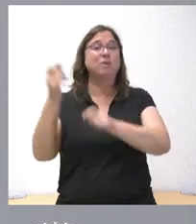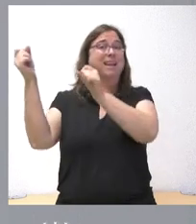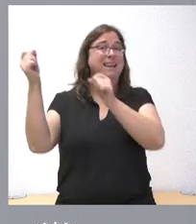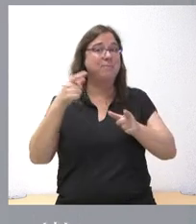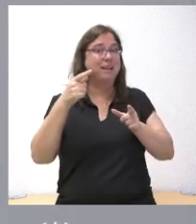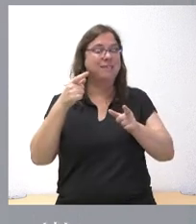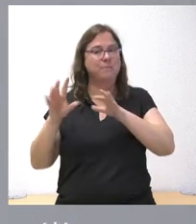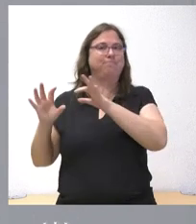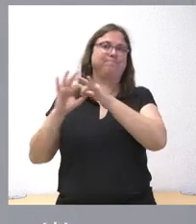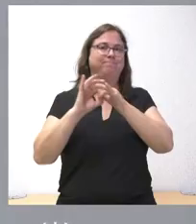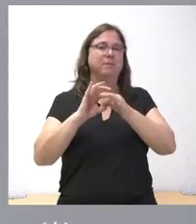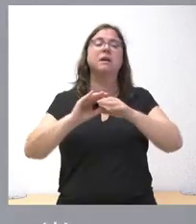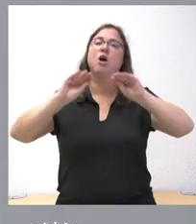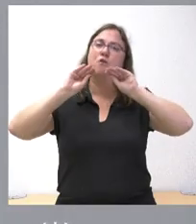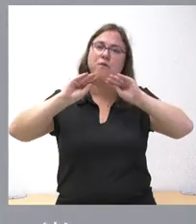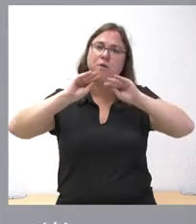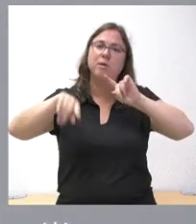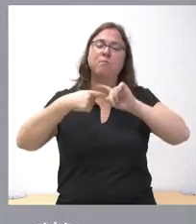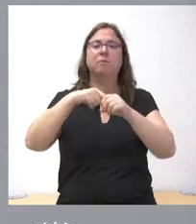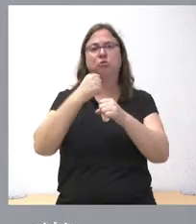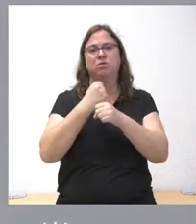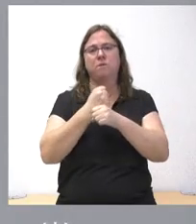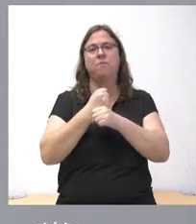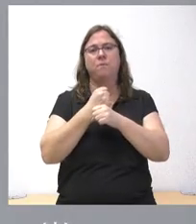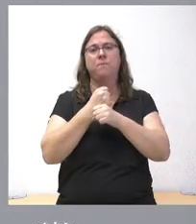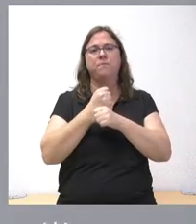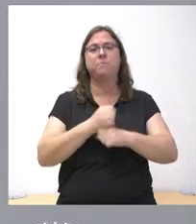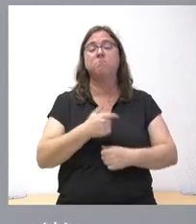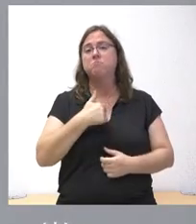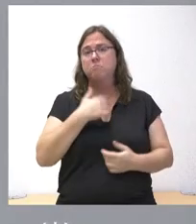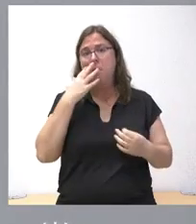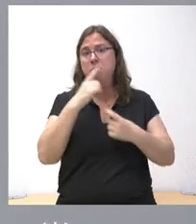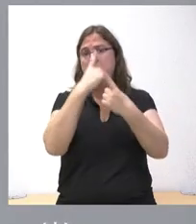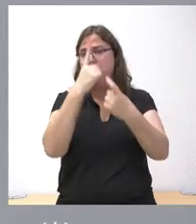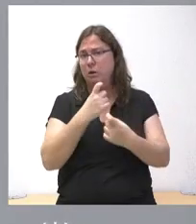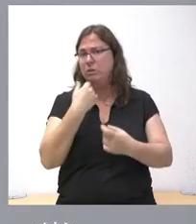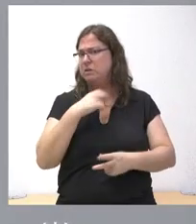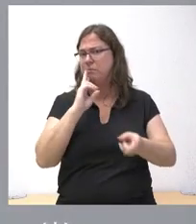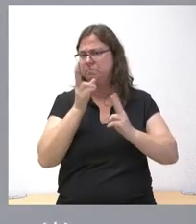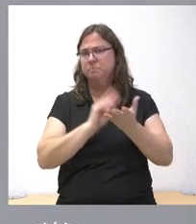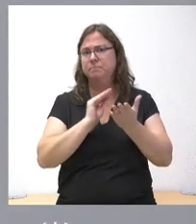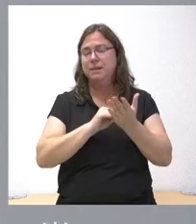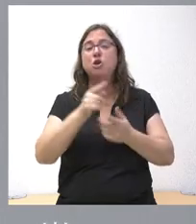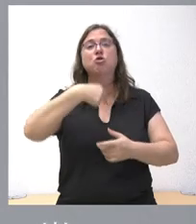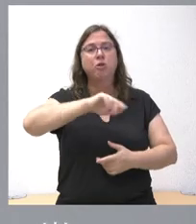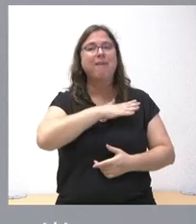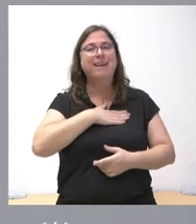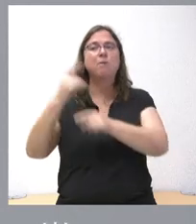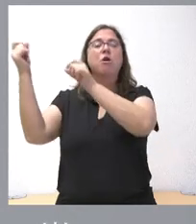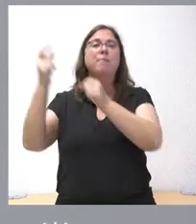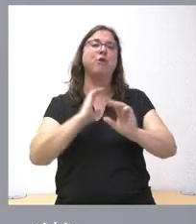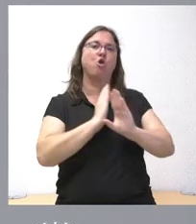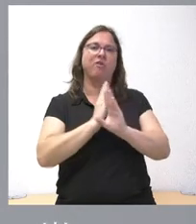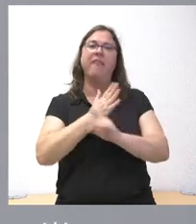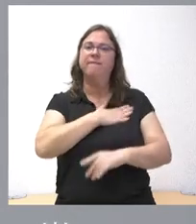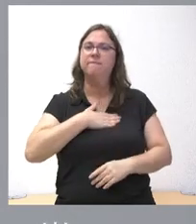asociada y vinculada a la formación y a un puesto de trabajo. Y, por tanto, yo creo esta pregunta la hemos respondido en alguna ocasión. Nosotros somos partidarios de una inmigración ordenada